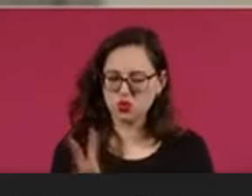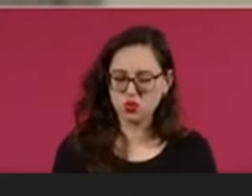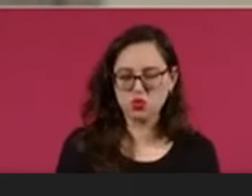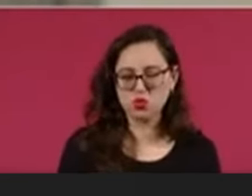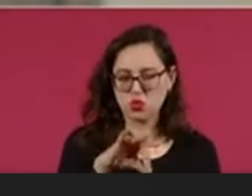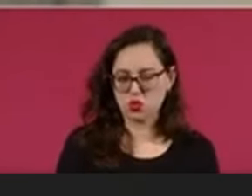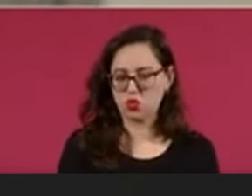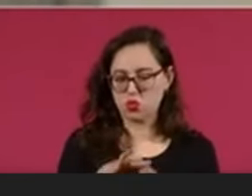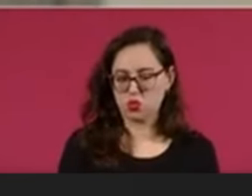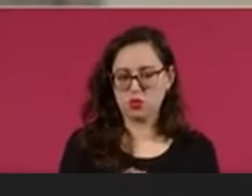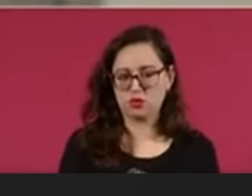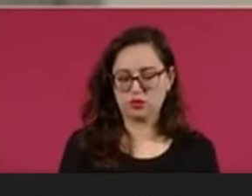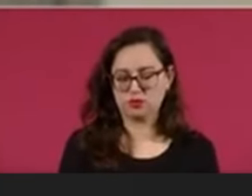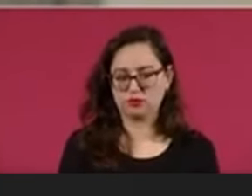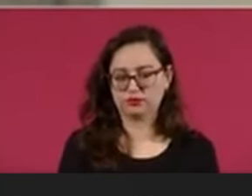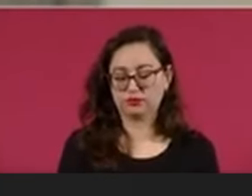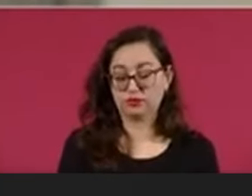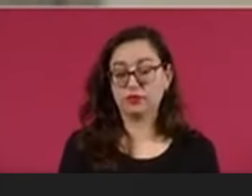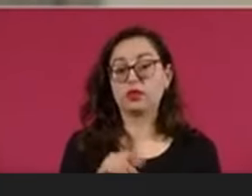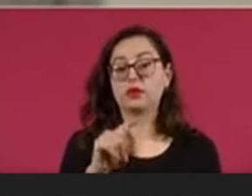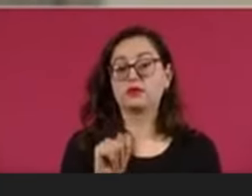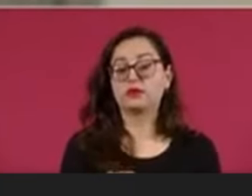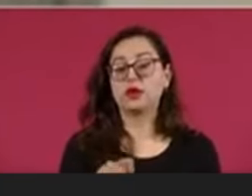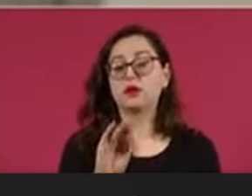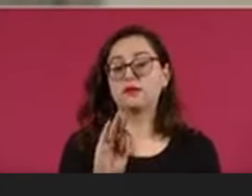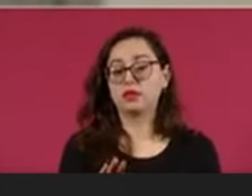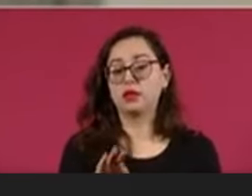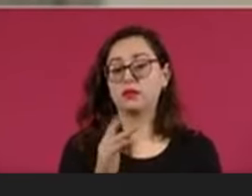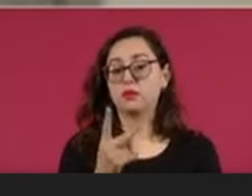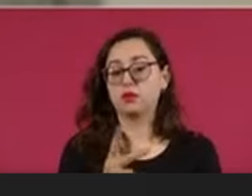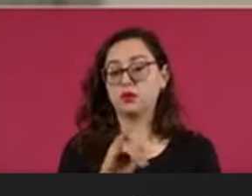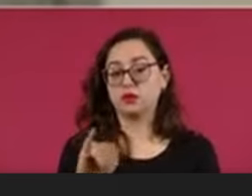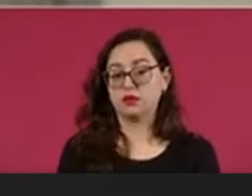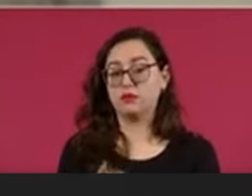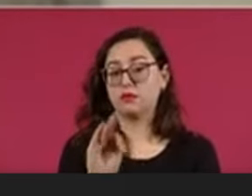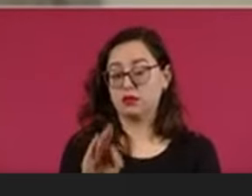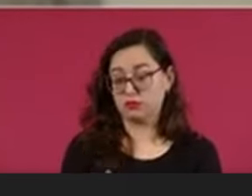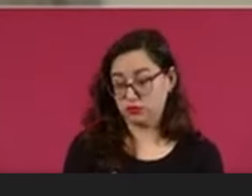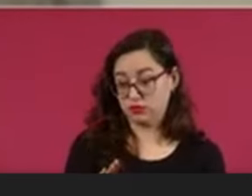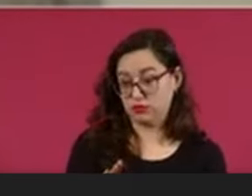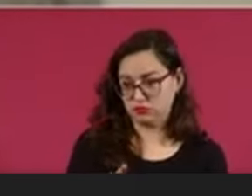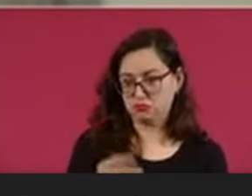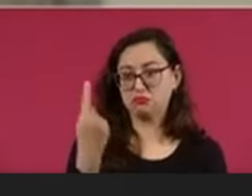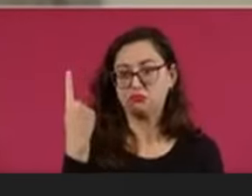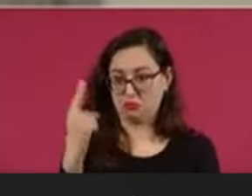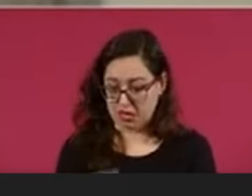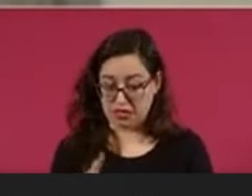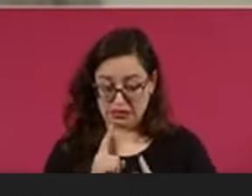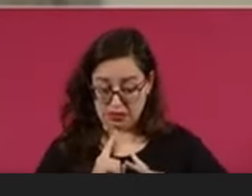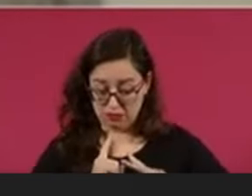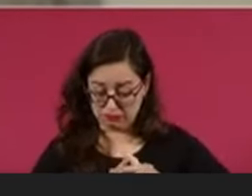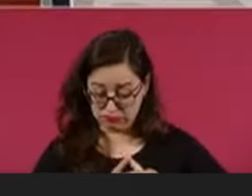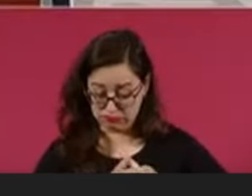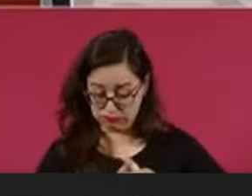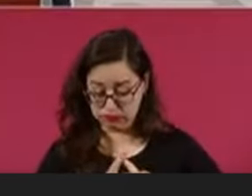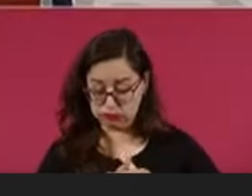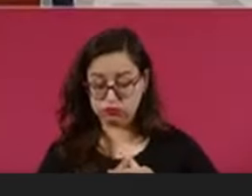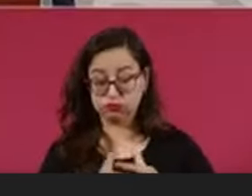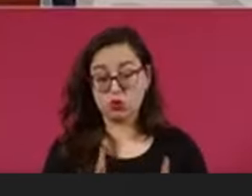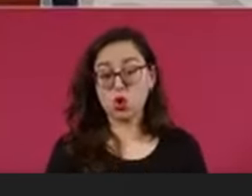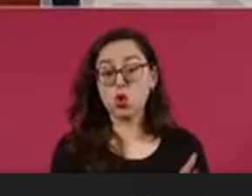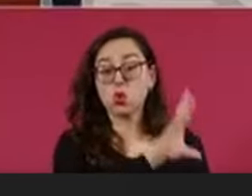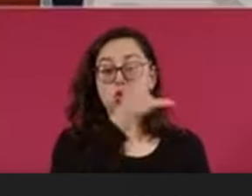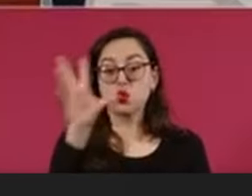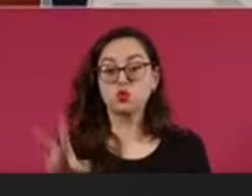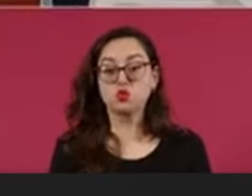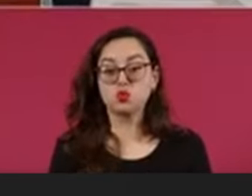Tribunal Federal del Poder Judicial de la Federación ordena esta diligencia, yo